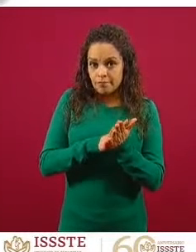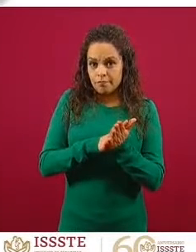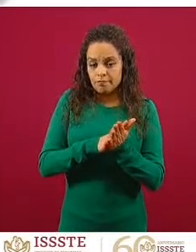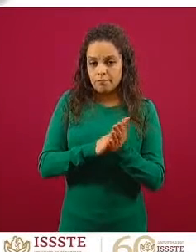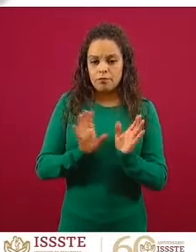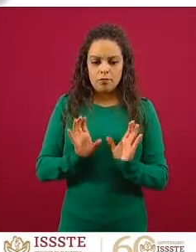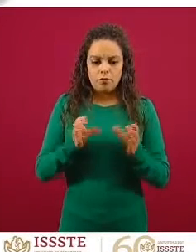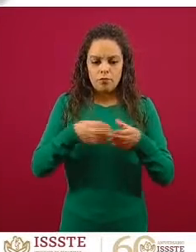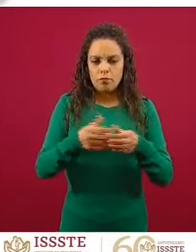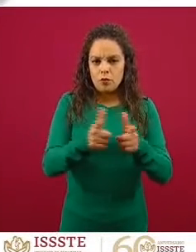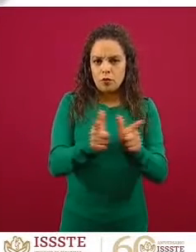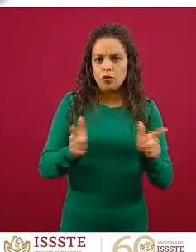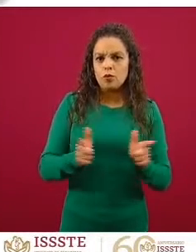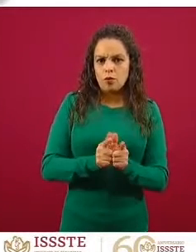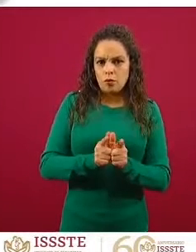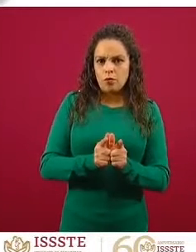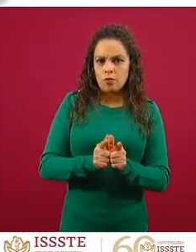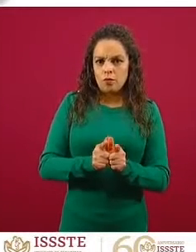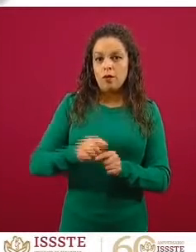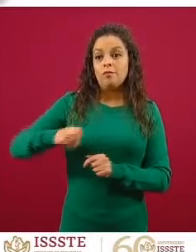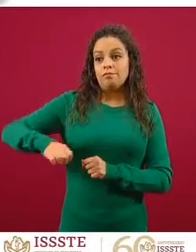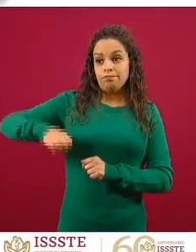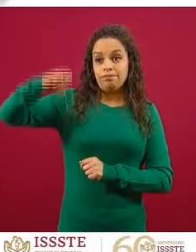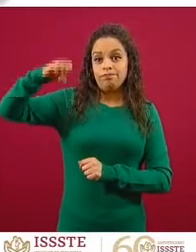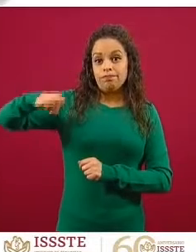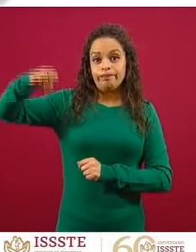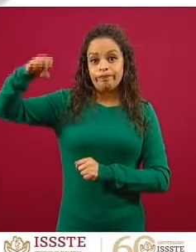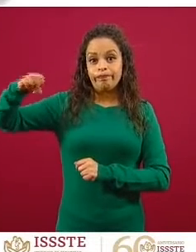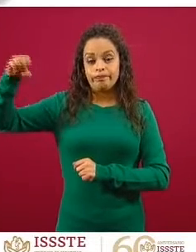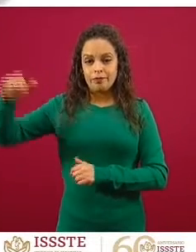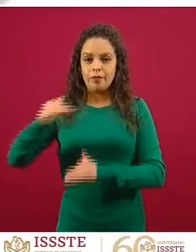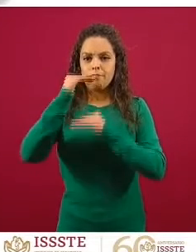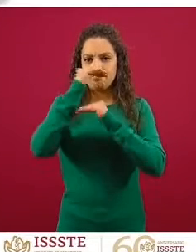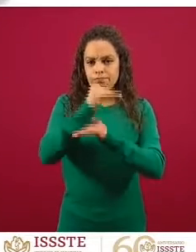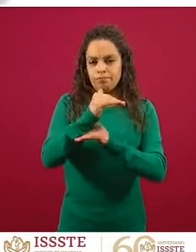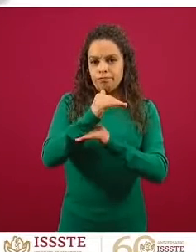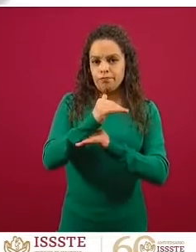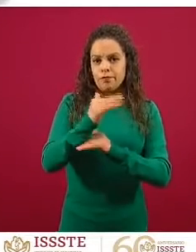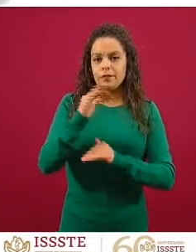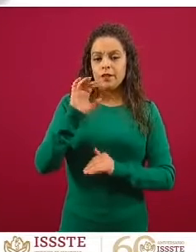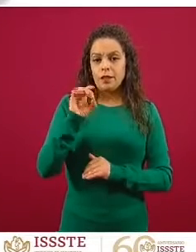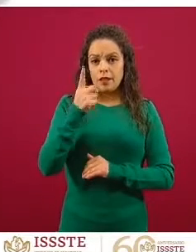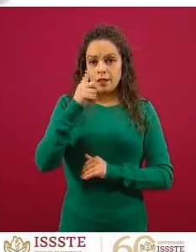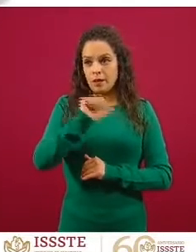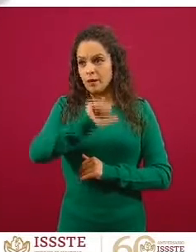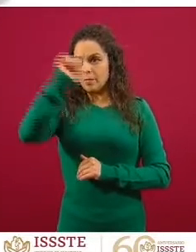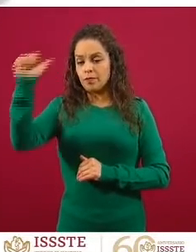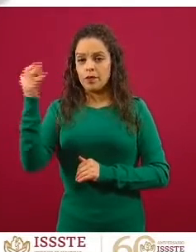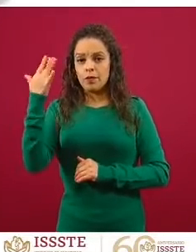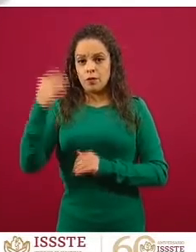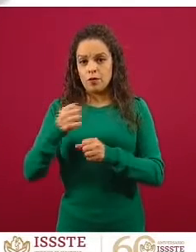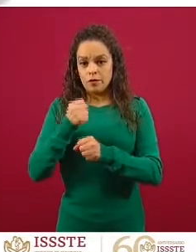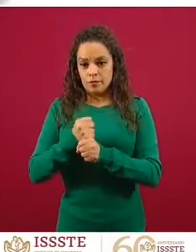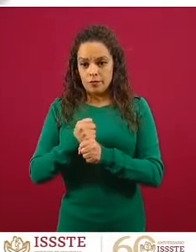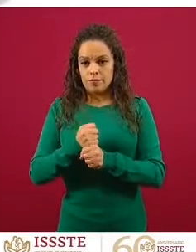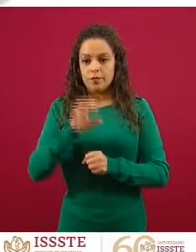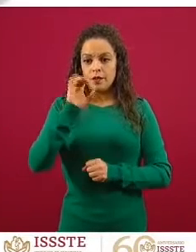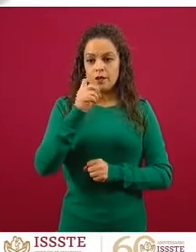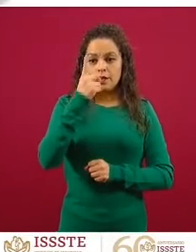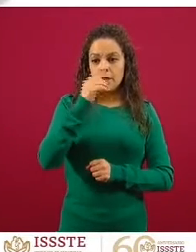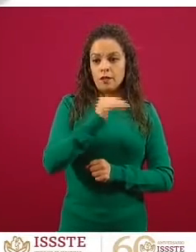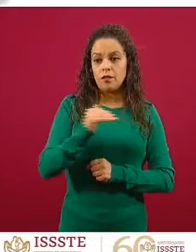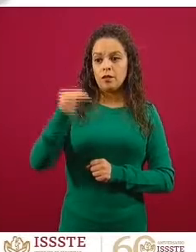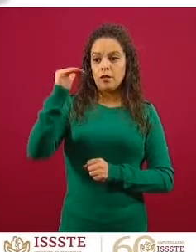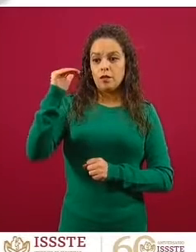edad tenemos la acumulación en el rango entre 31 y 50 años. Entre 31 y 40 años acumulamos el